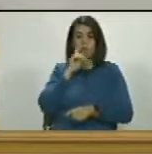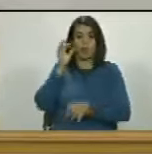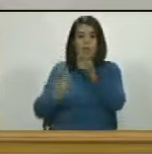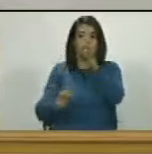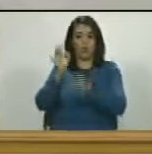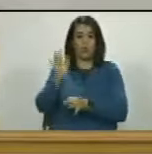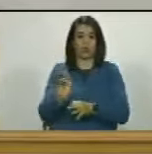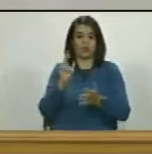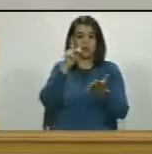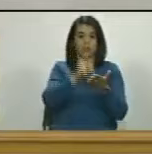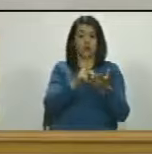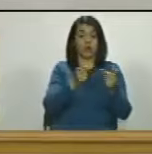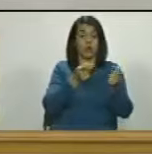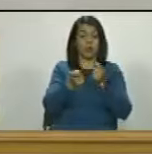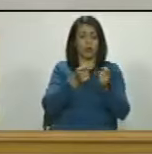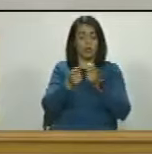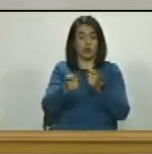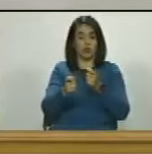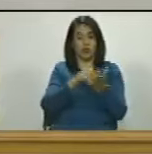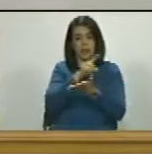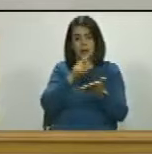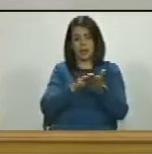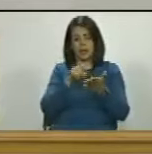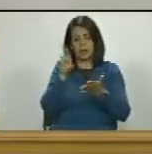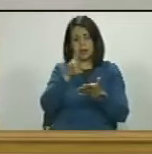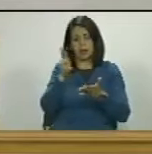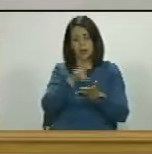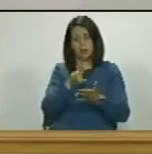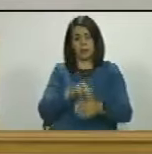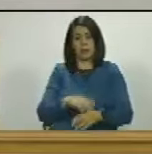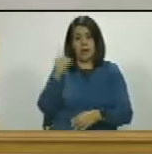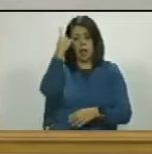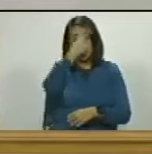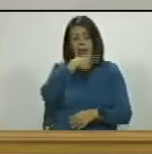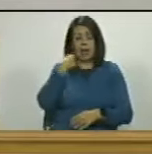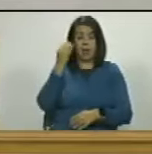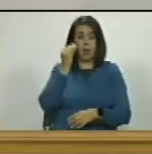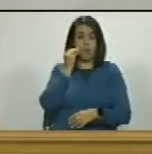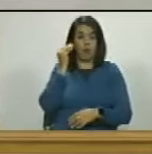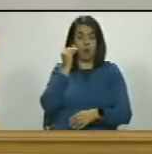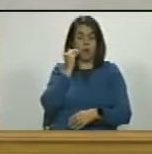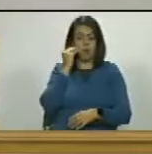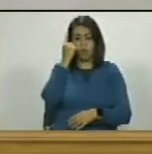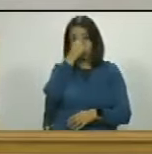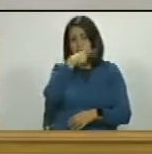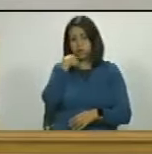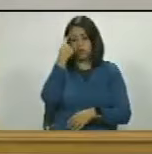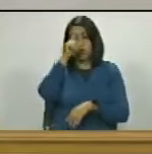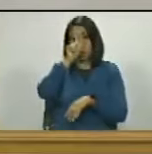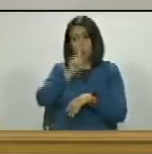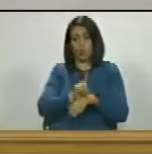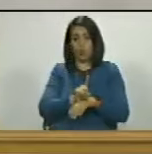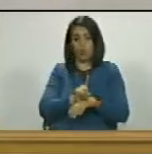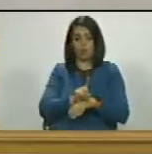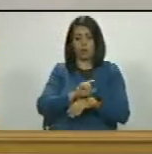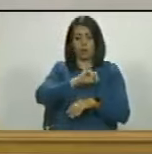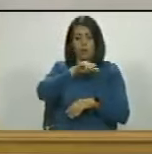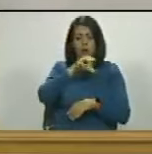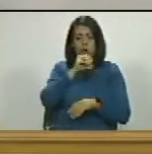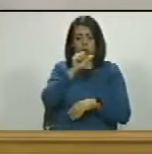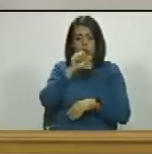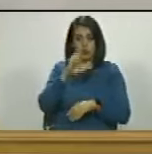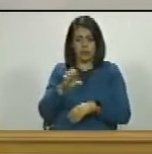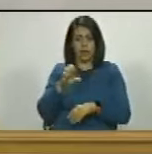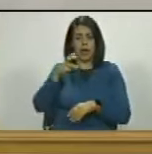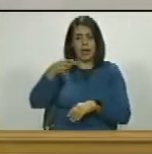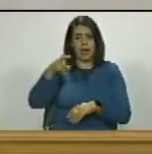como supuesto procurador el cara de pendejo que lo único que tiene pendejo es la cara de José no sé qué vaina